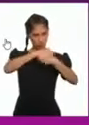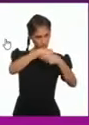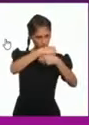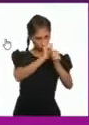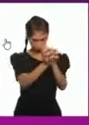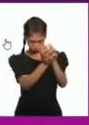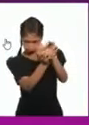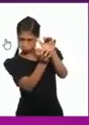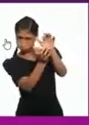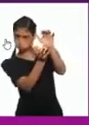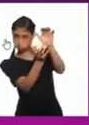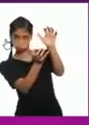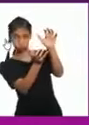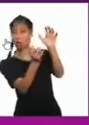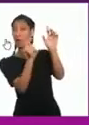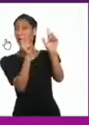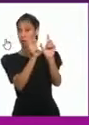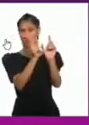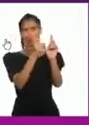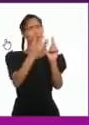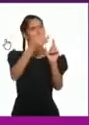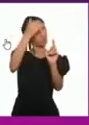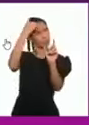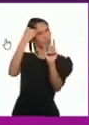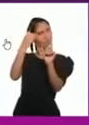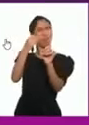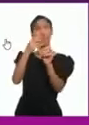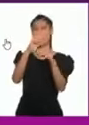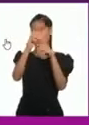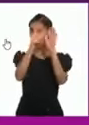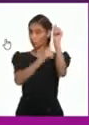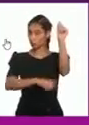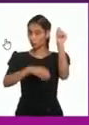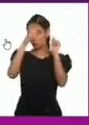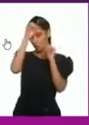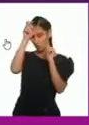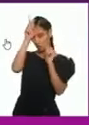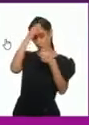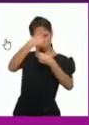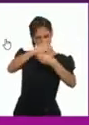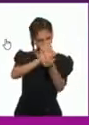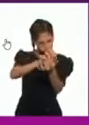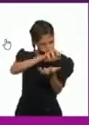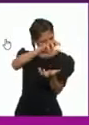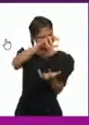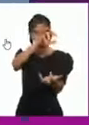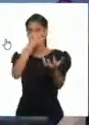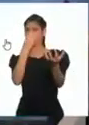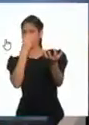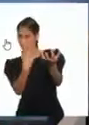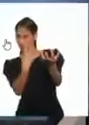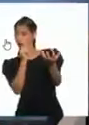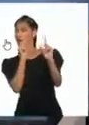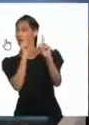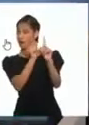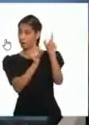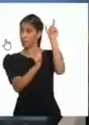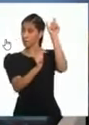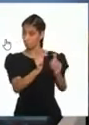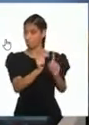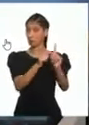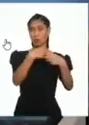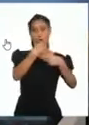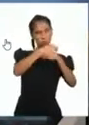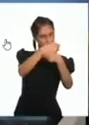representa el imaginario cusqueño virreinal y etnográfico ¡Ah! ¡Es un